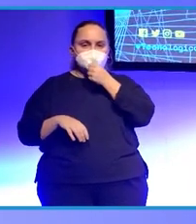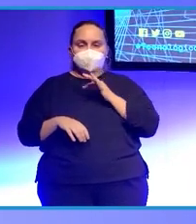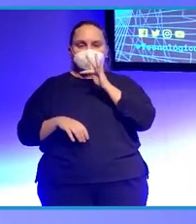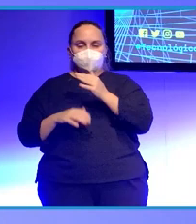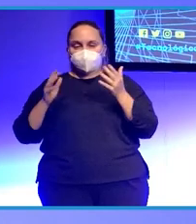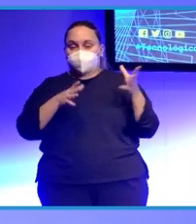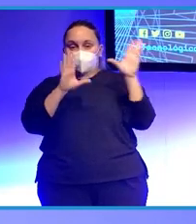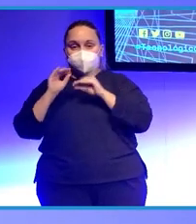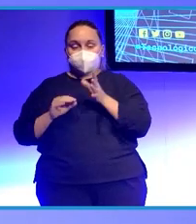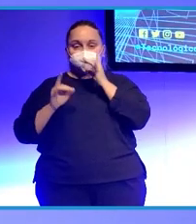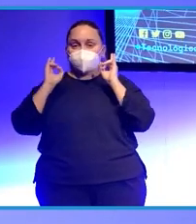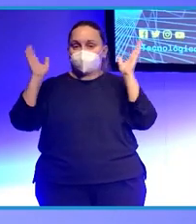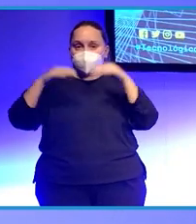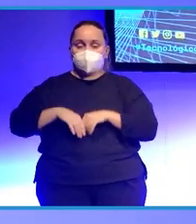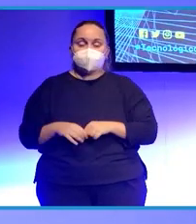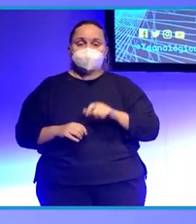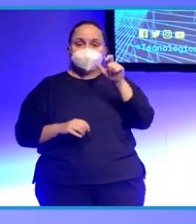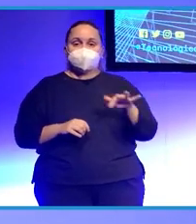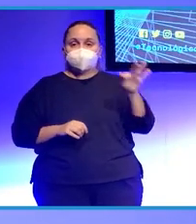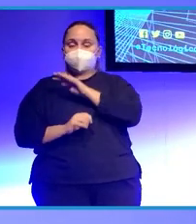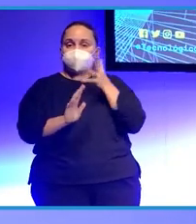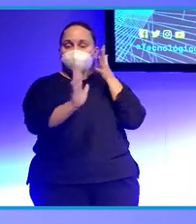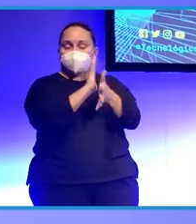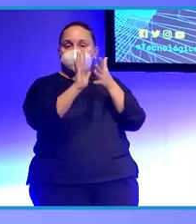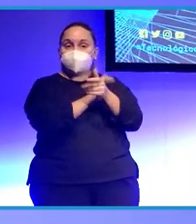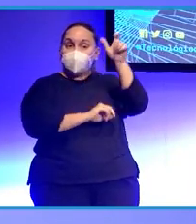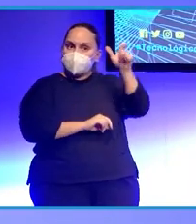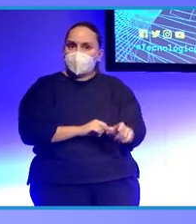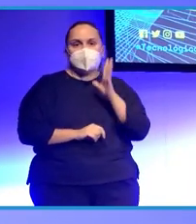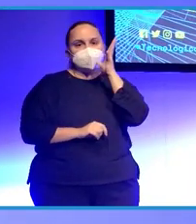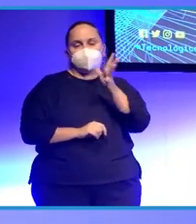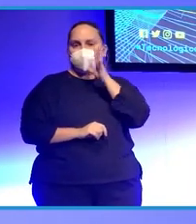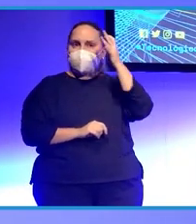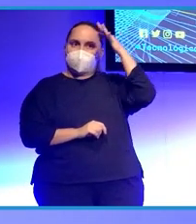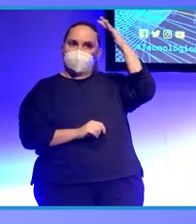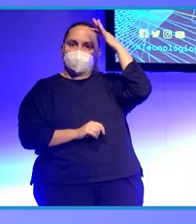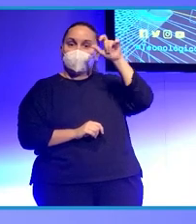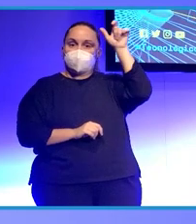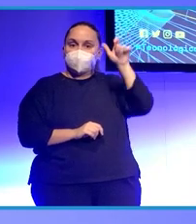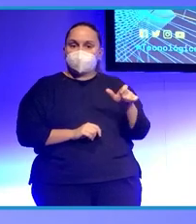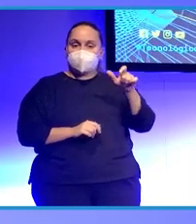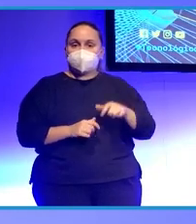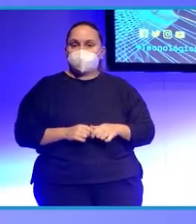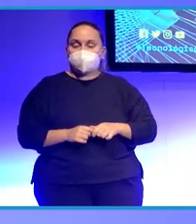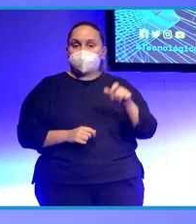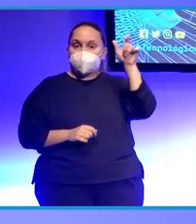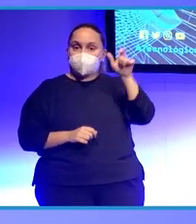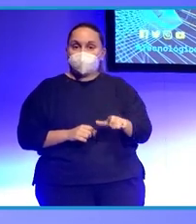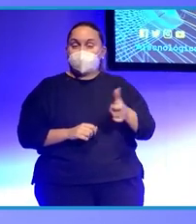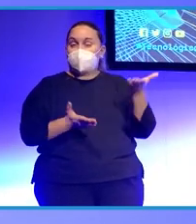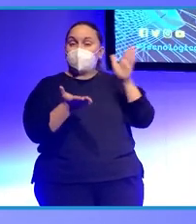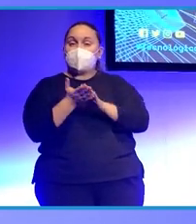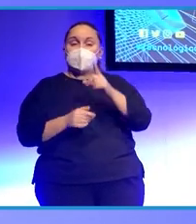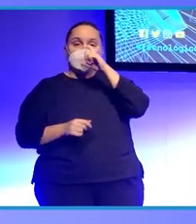imaginación, hubiera sido tremendo. Pero curiosamente, él fallece en 2009